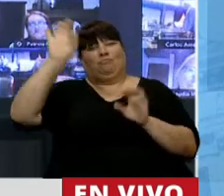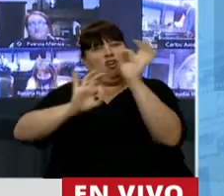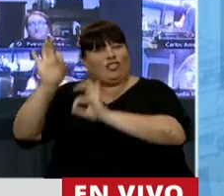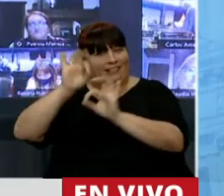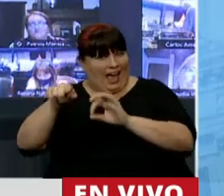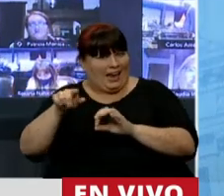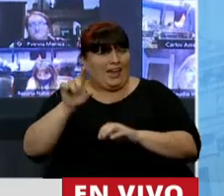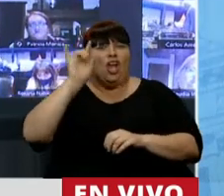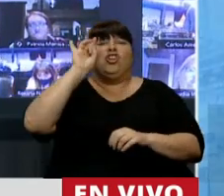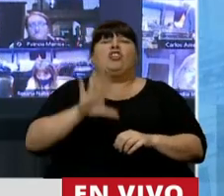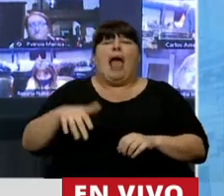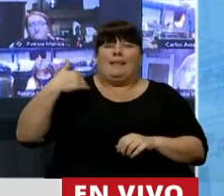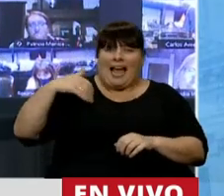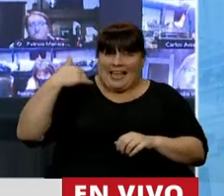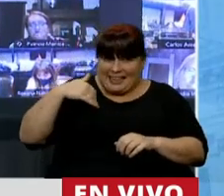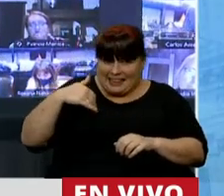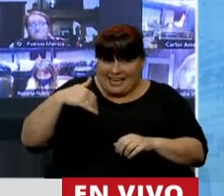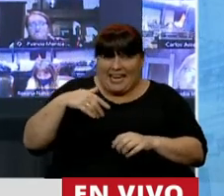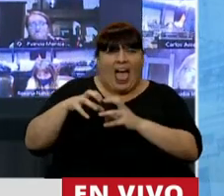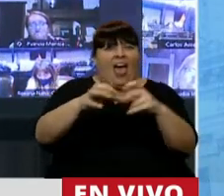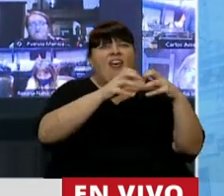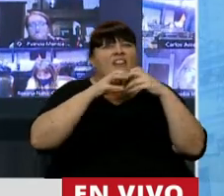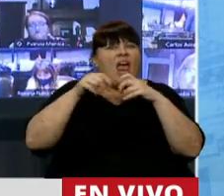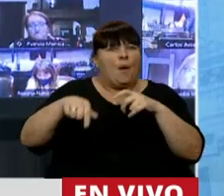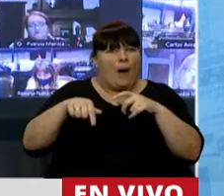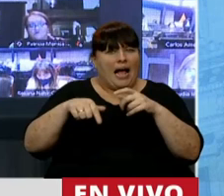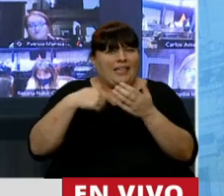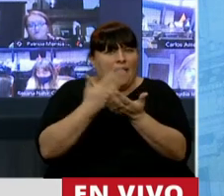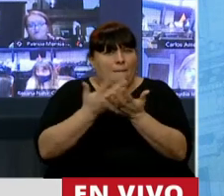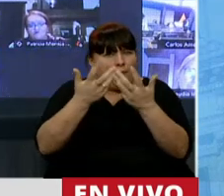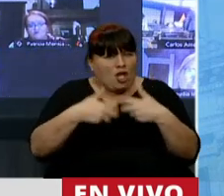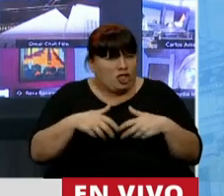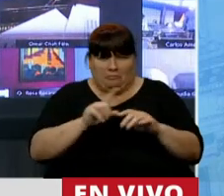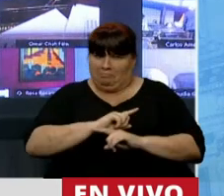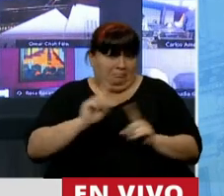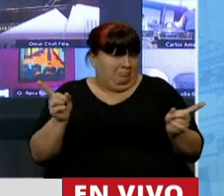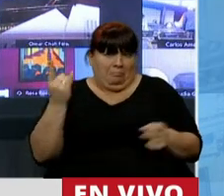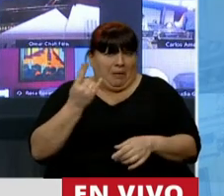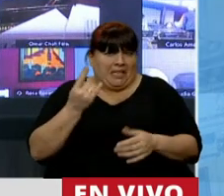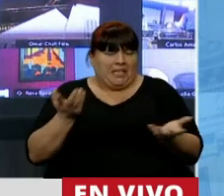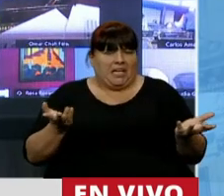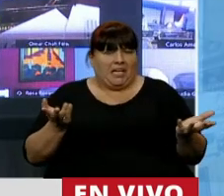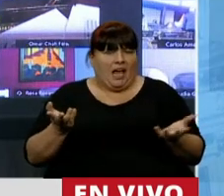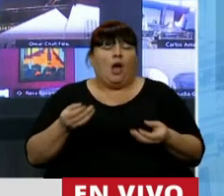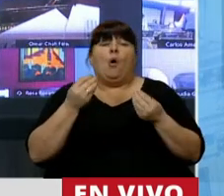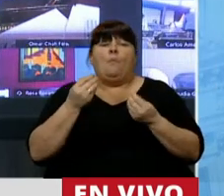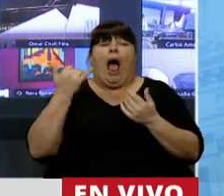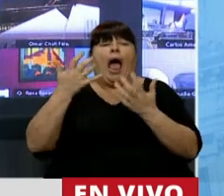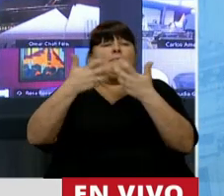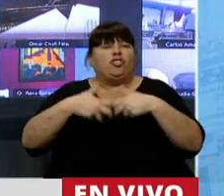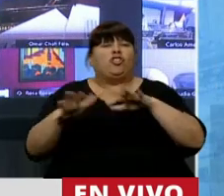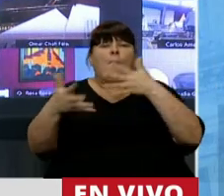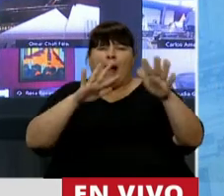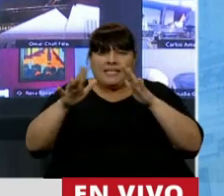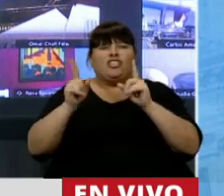¿Que solo la Argentina está discutiendo este tipo de iniciativas? Tampoco es cierto. Porque hay proyectos